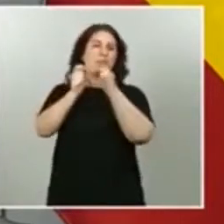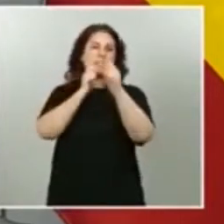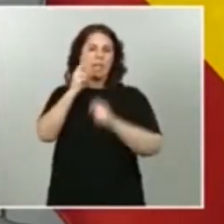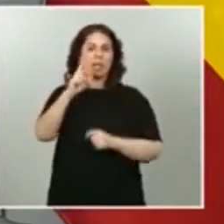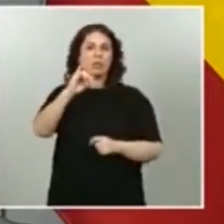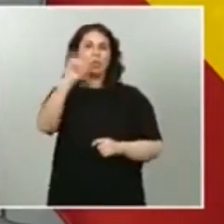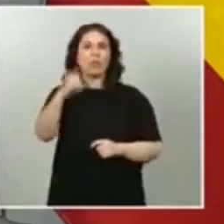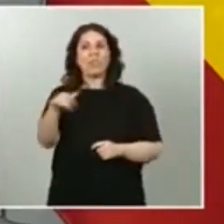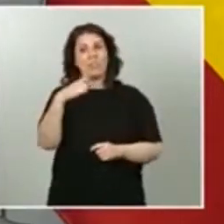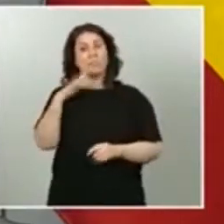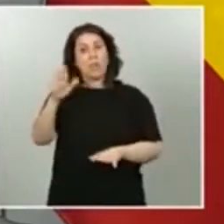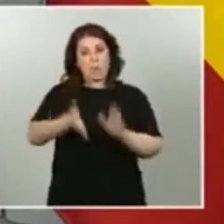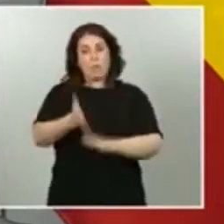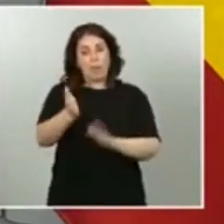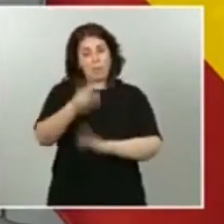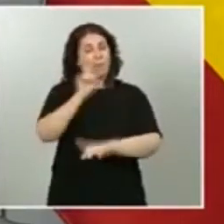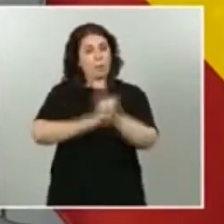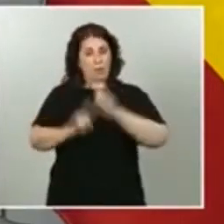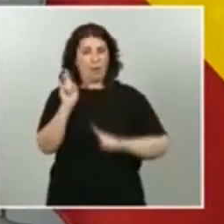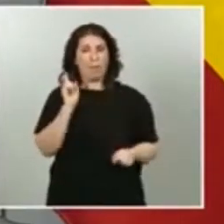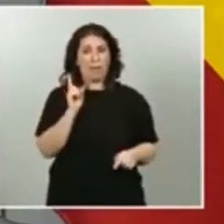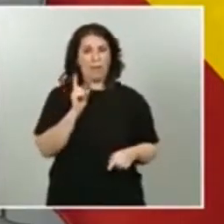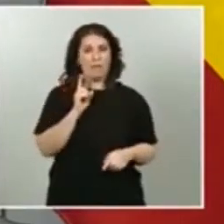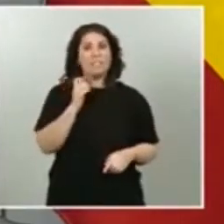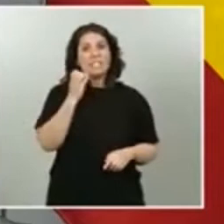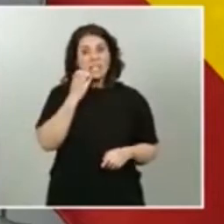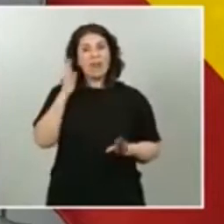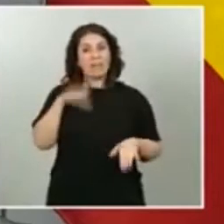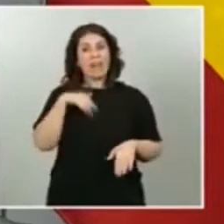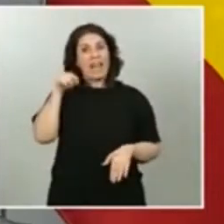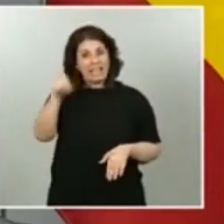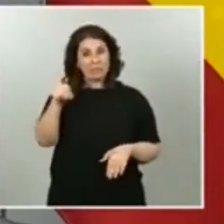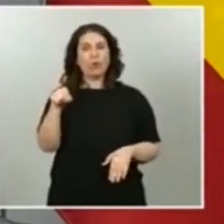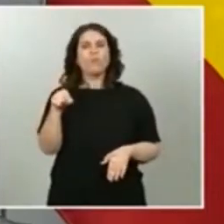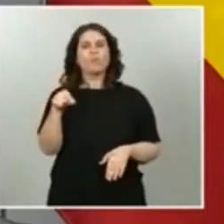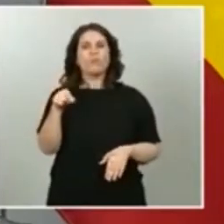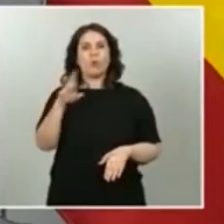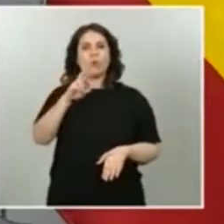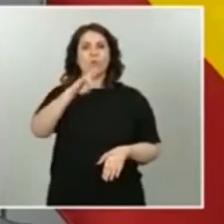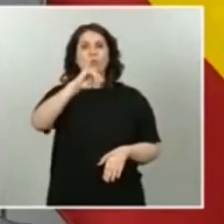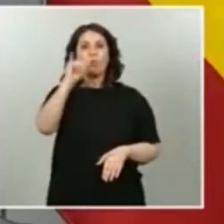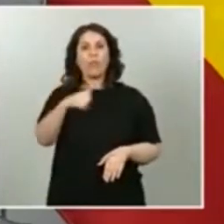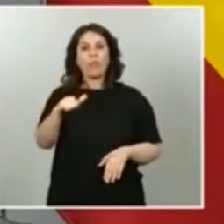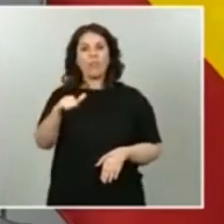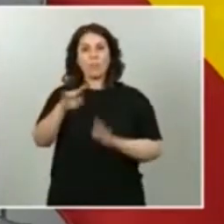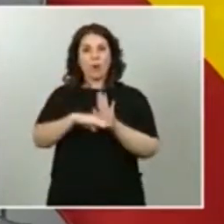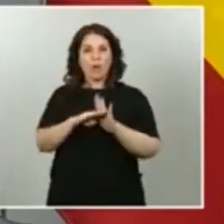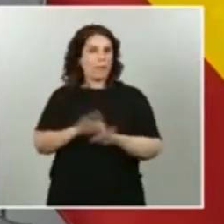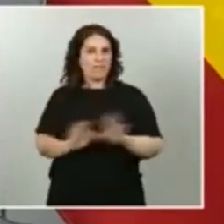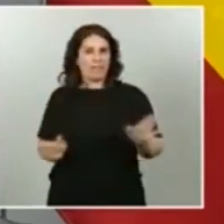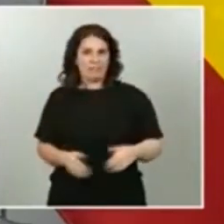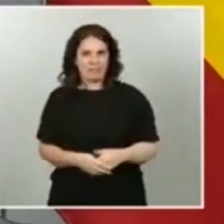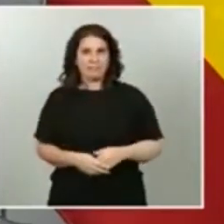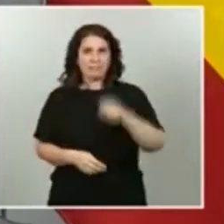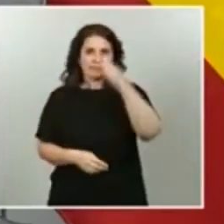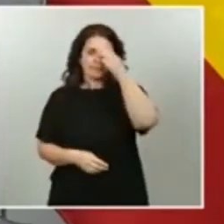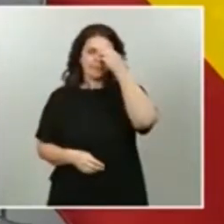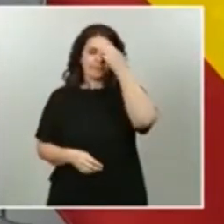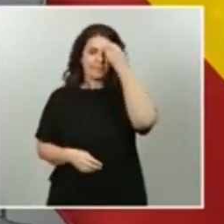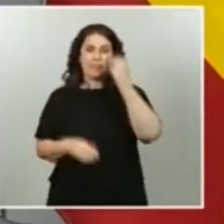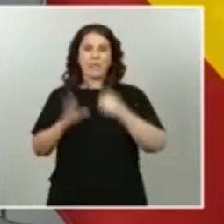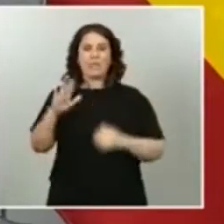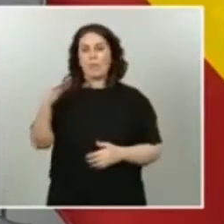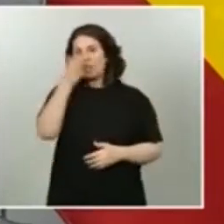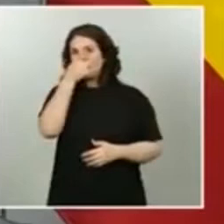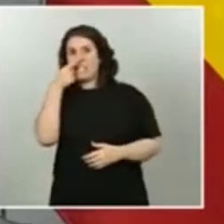y que finalmente eso se terminara traduciendo en que a Javier Ruiz le dejan sin programa. Señalamientos los hemos visto